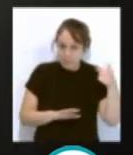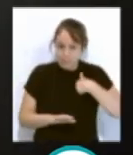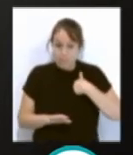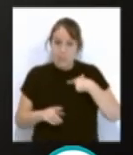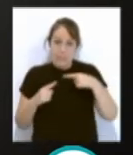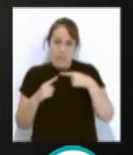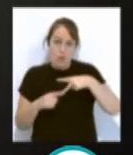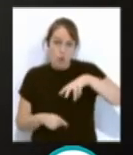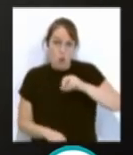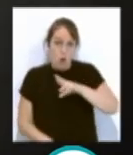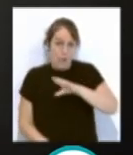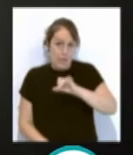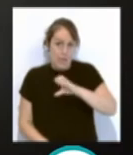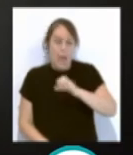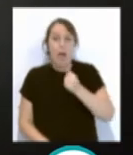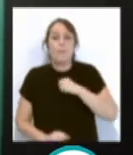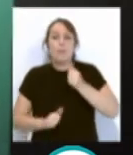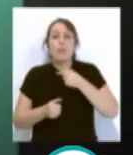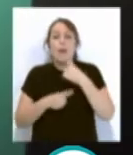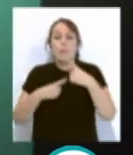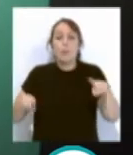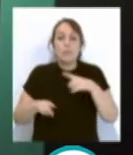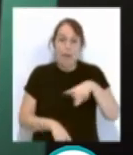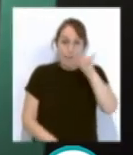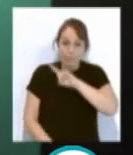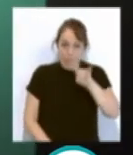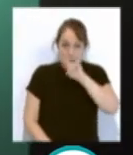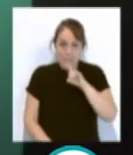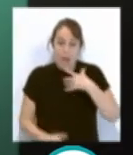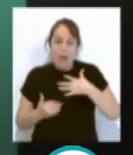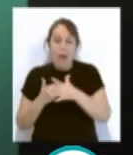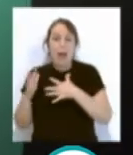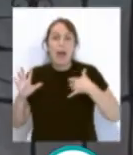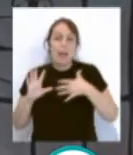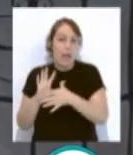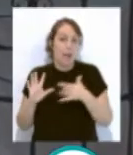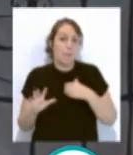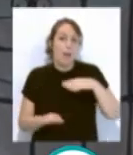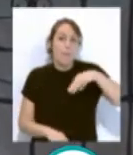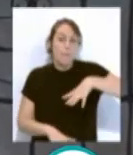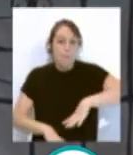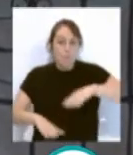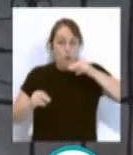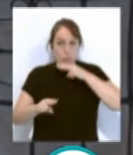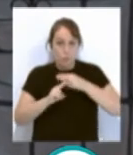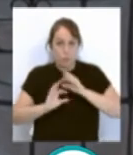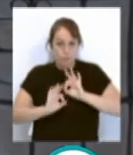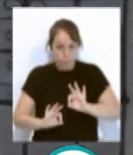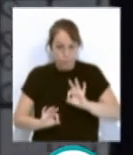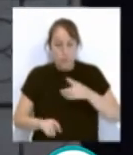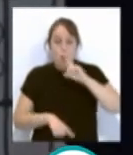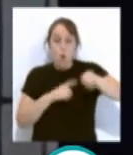ciclo de música clásica Manuel de Falla con Cristina Montes al Arpa. El 9 de octubre será el Día de los Más Pequeños con la